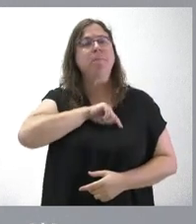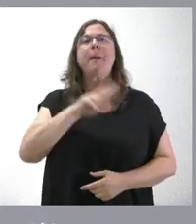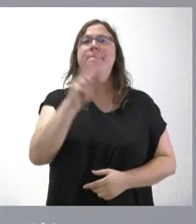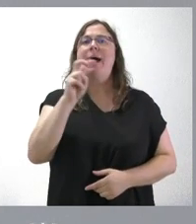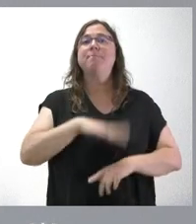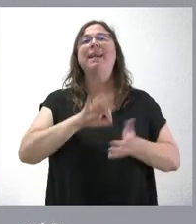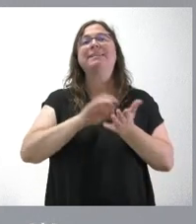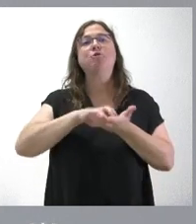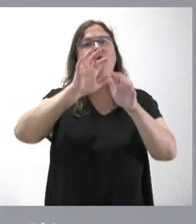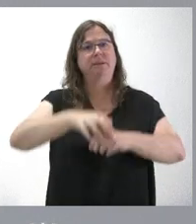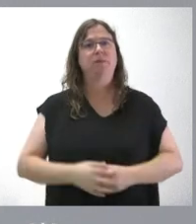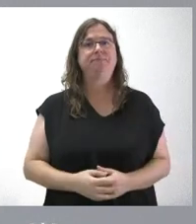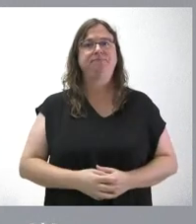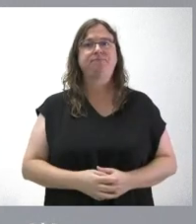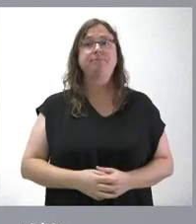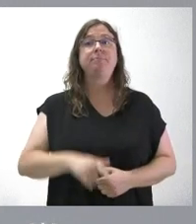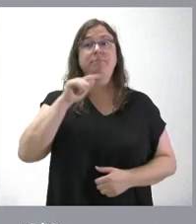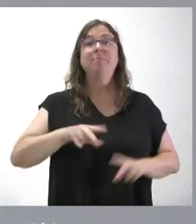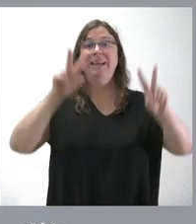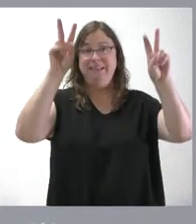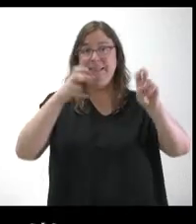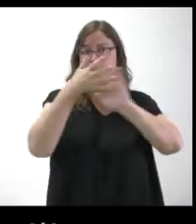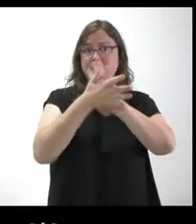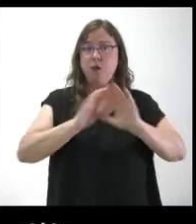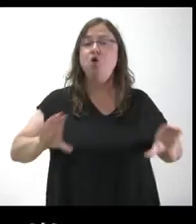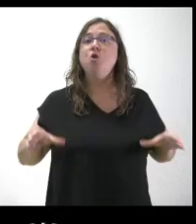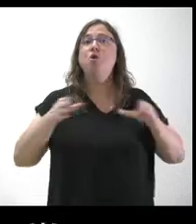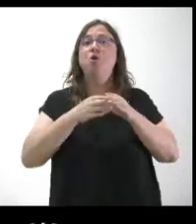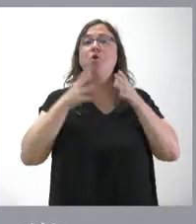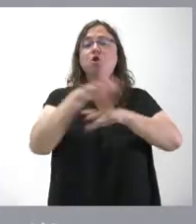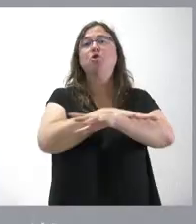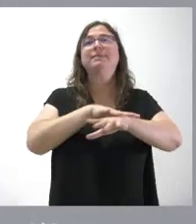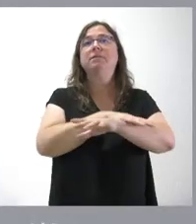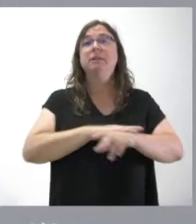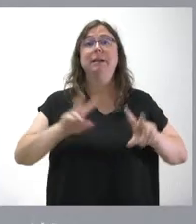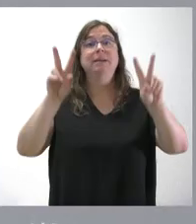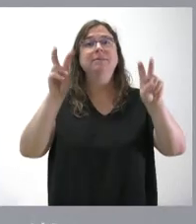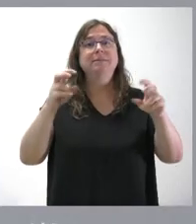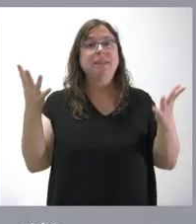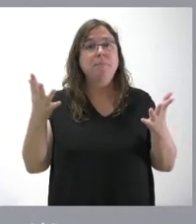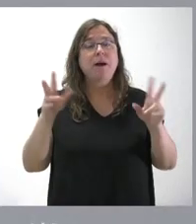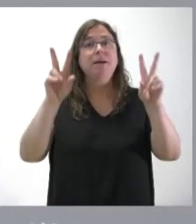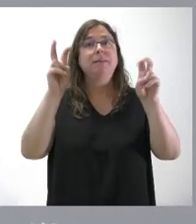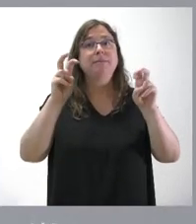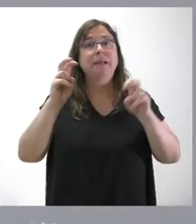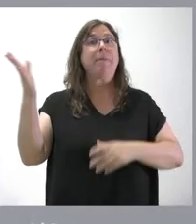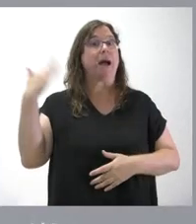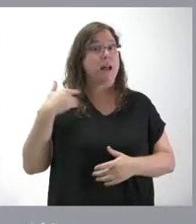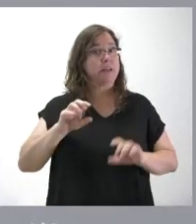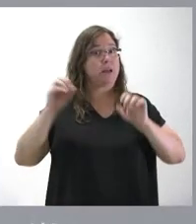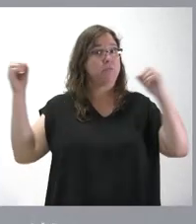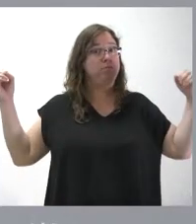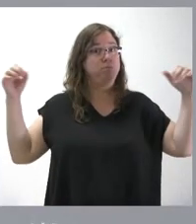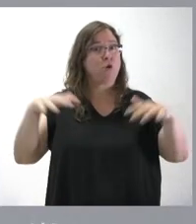al servicio de Castilla y León. ¿Ha salido este asunto en la reunión del Consejo de Gobierno? El asunto de la reunión ayer de la Conferencia